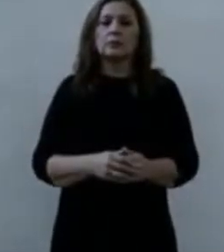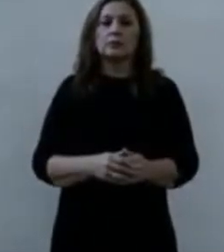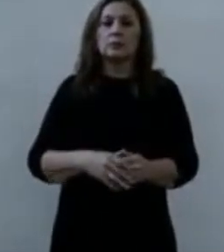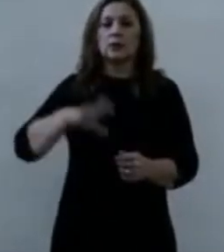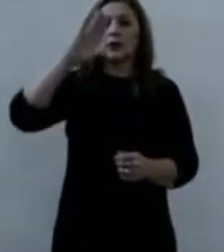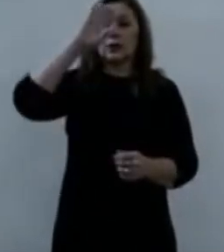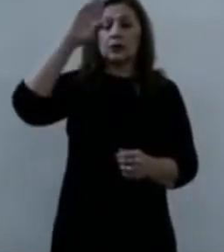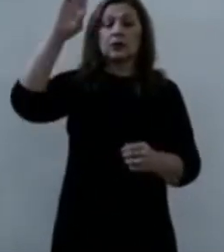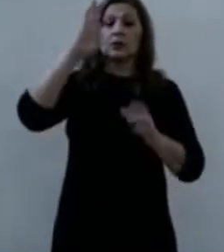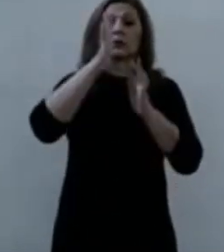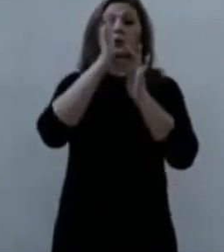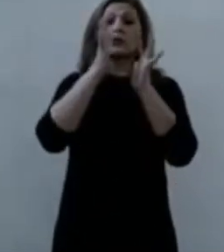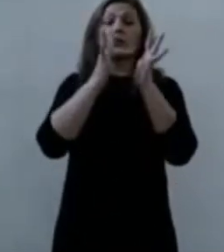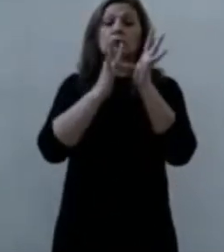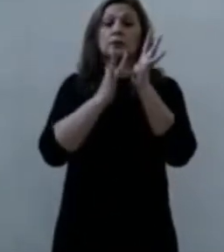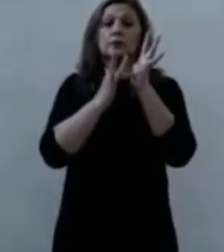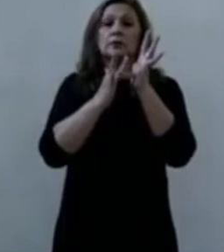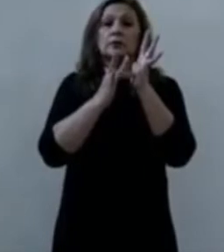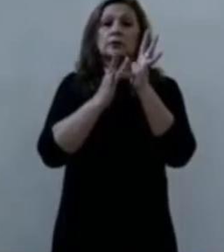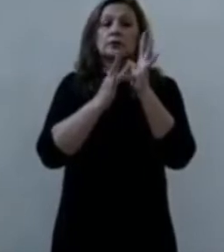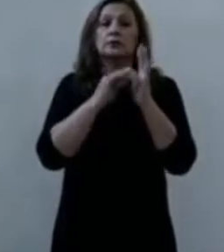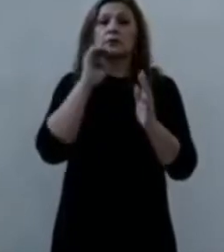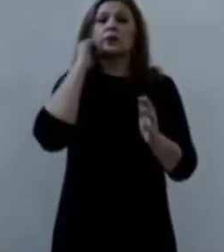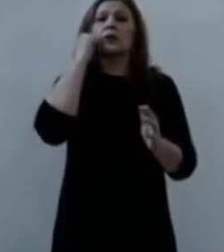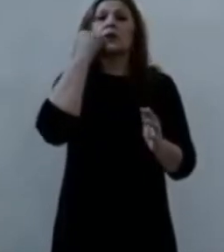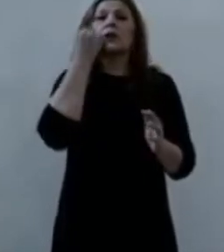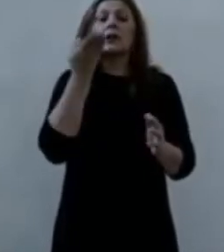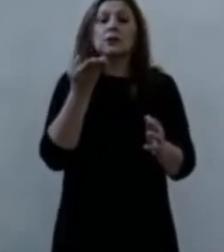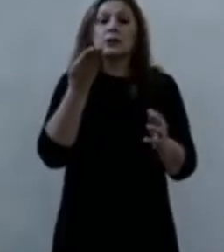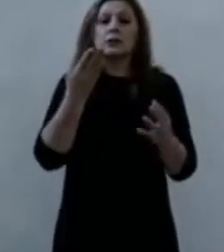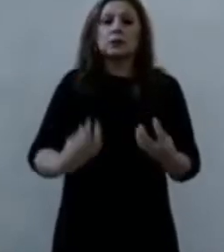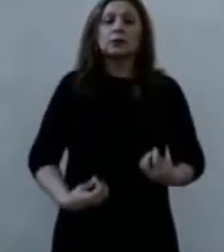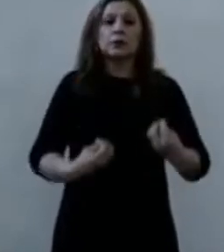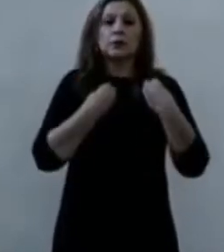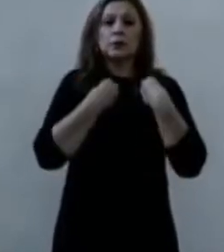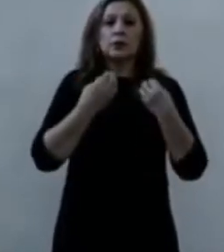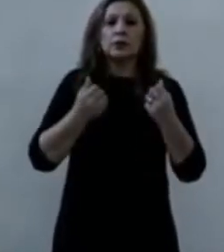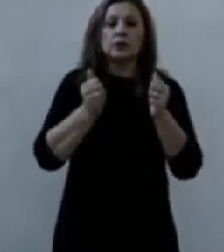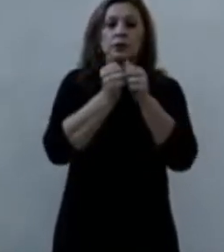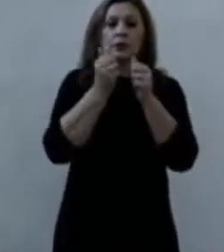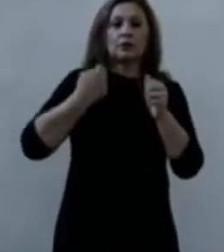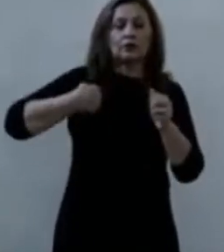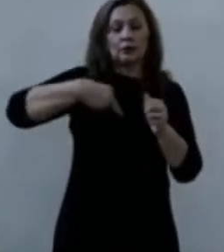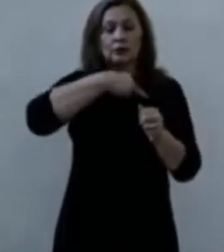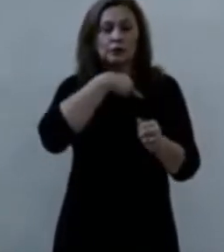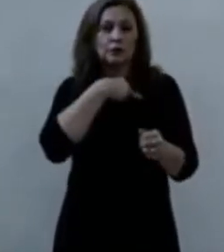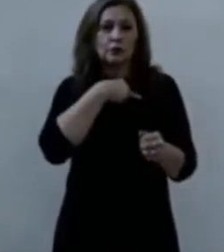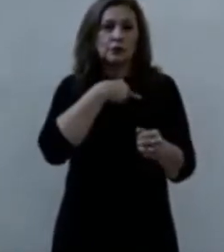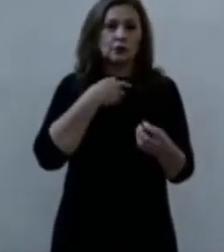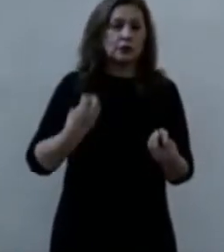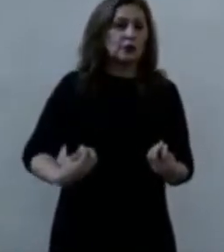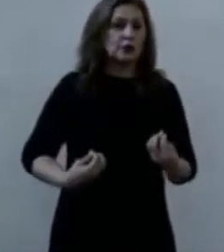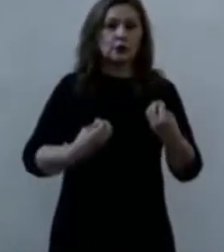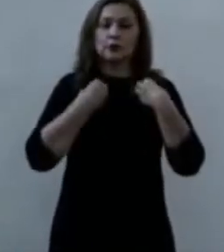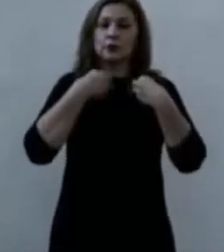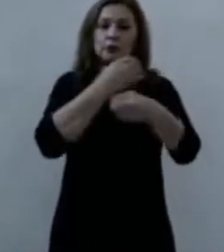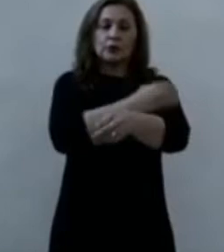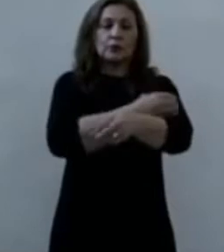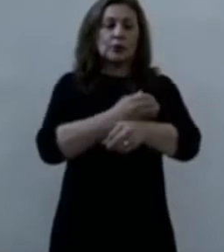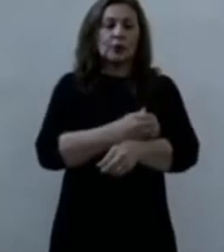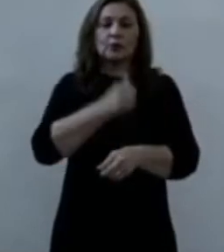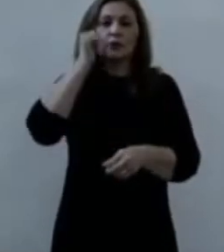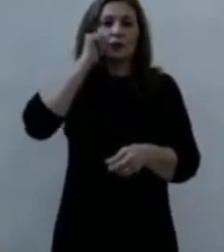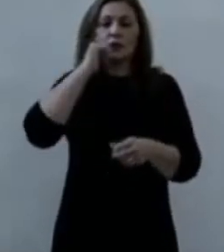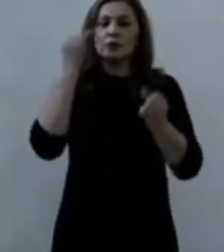Señor Jesús quiso vivir entre nosotros de manera muy normal.